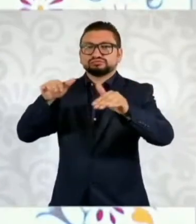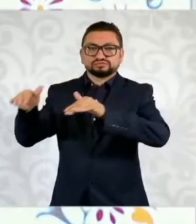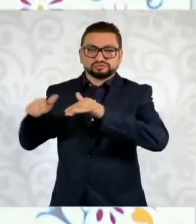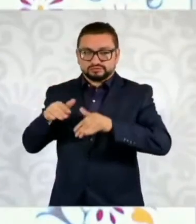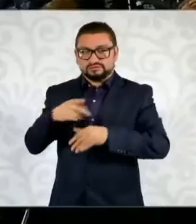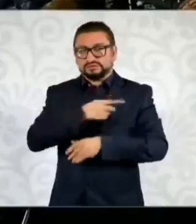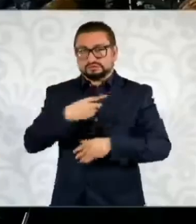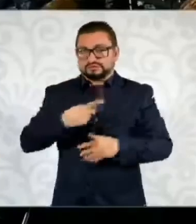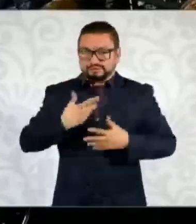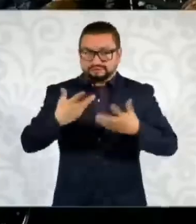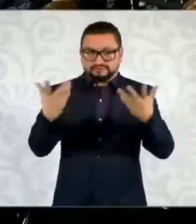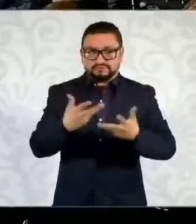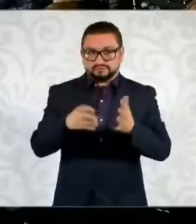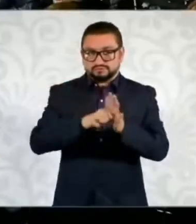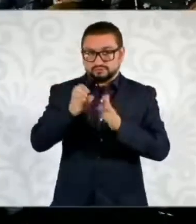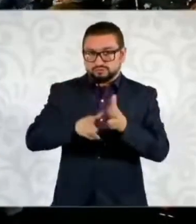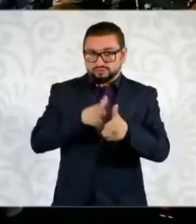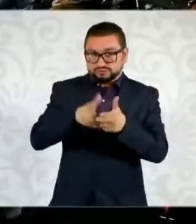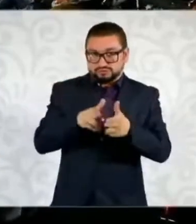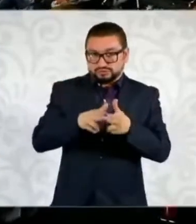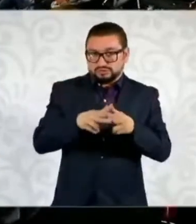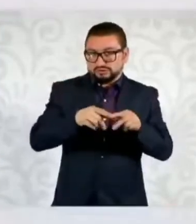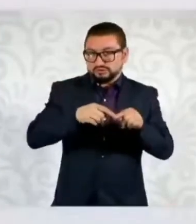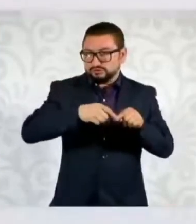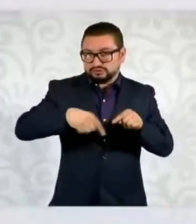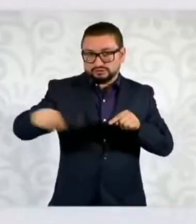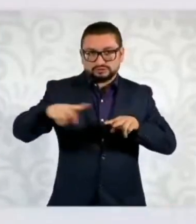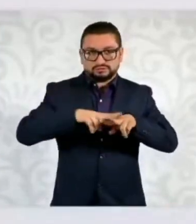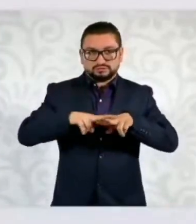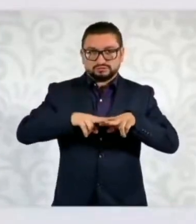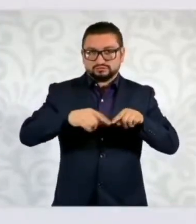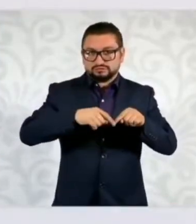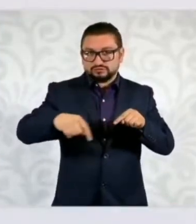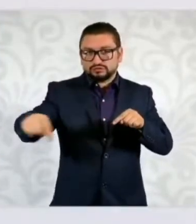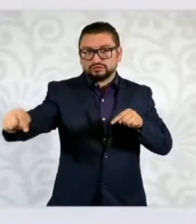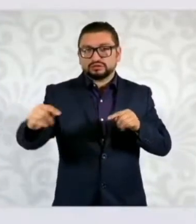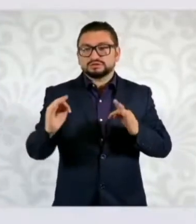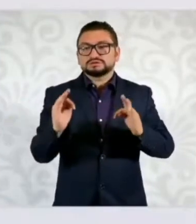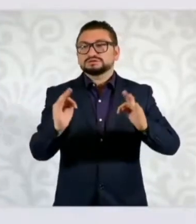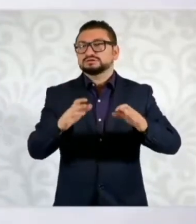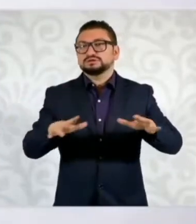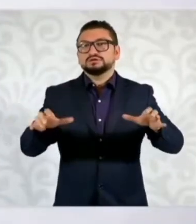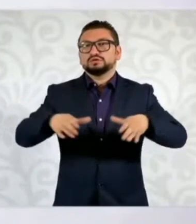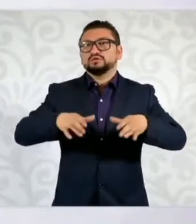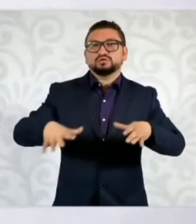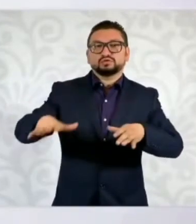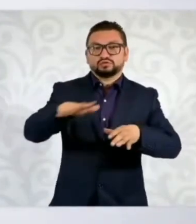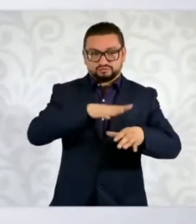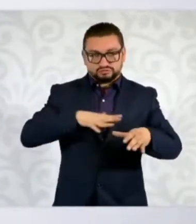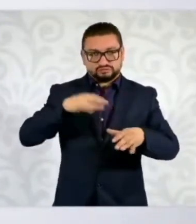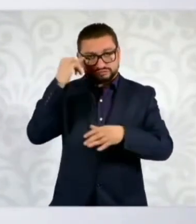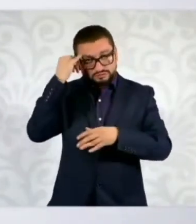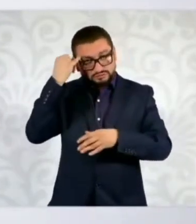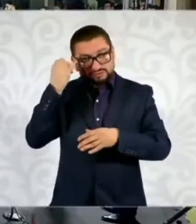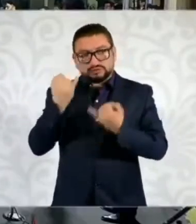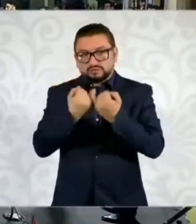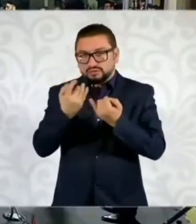si es que el tren pasa por una comunidad o población indígena.